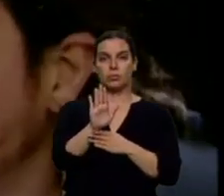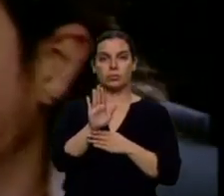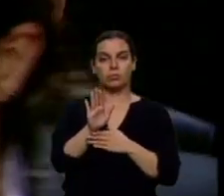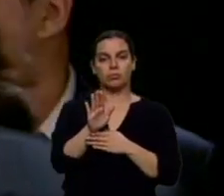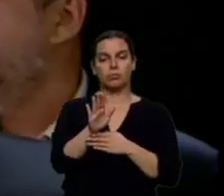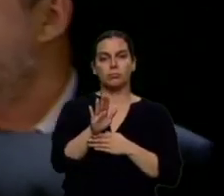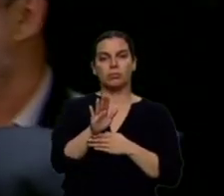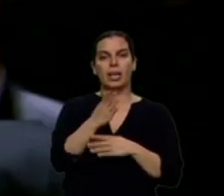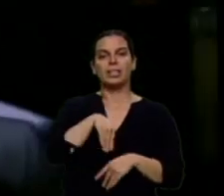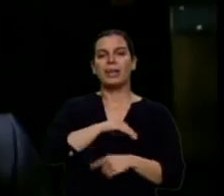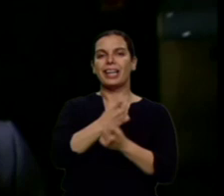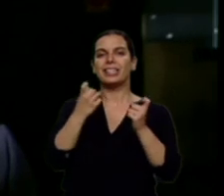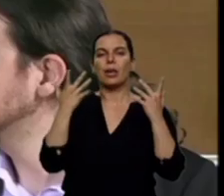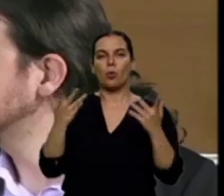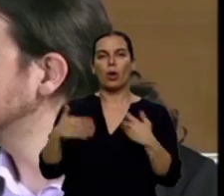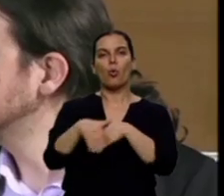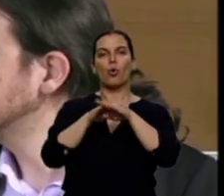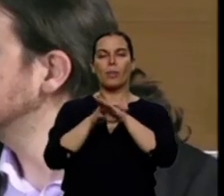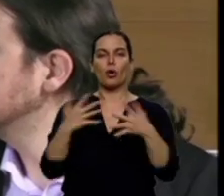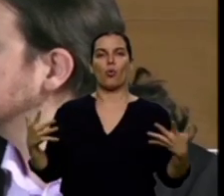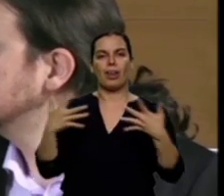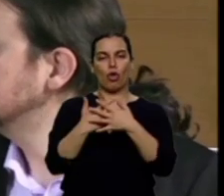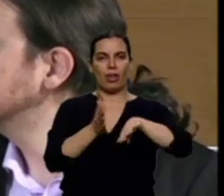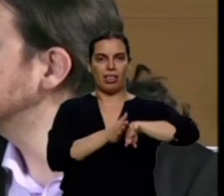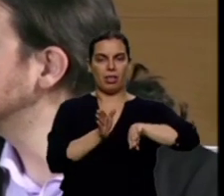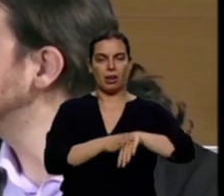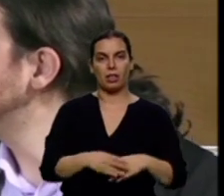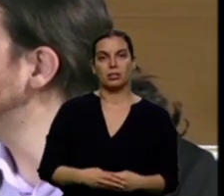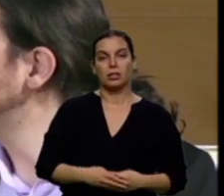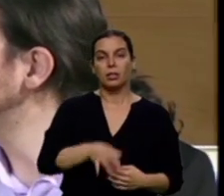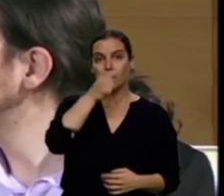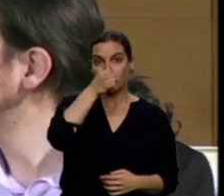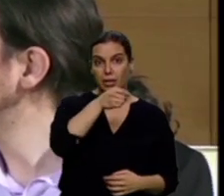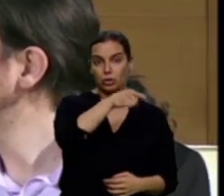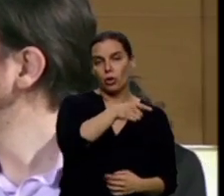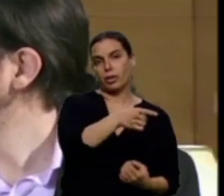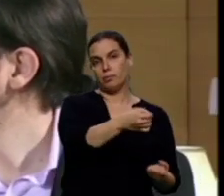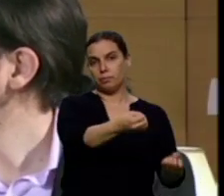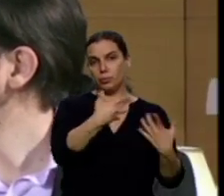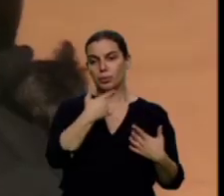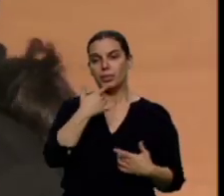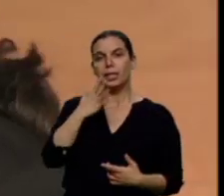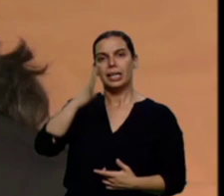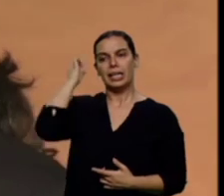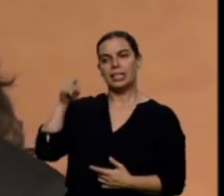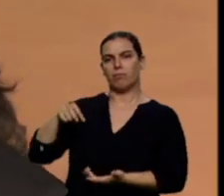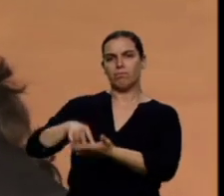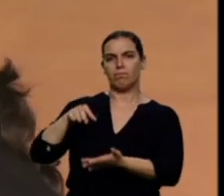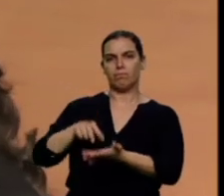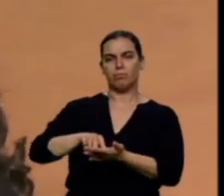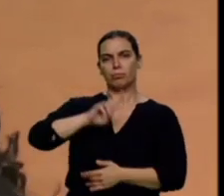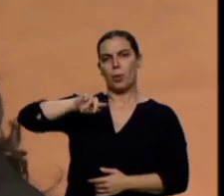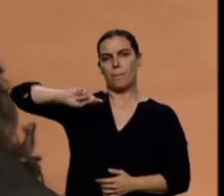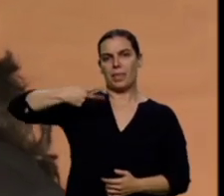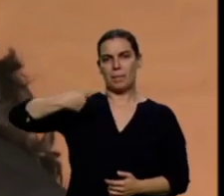es un gobierno de coalición de izquierdas. El PSOE ha filtrado que Iglesias ha exigido ser vicepresidente del gobierno, aunque Podemos lo niega.